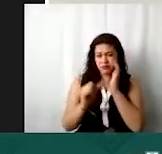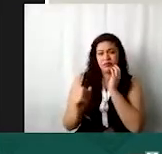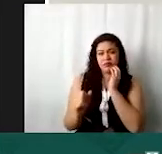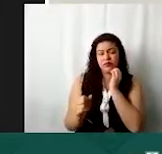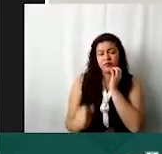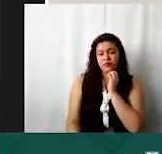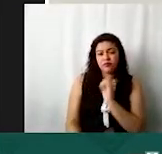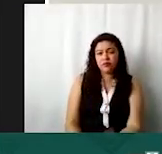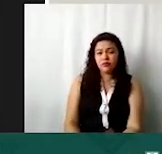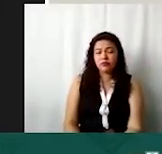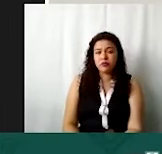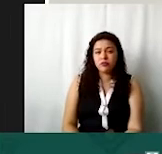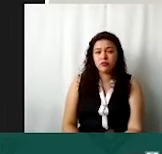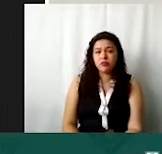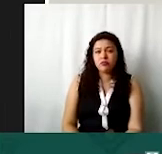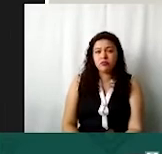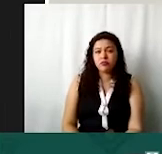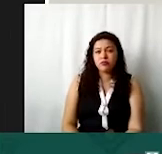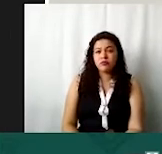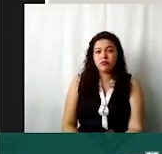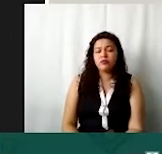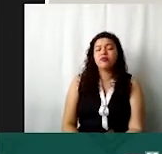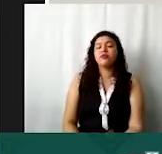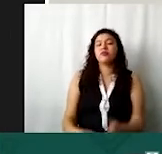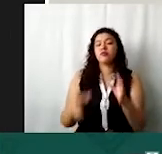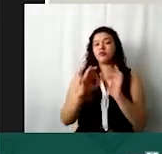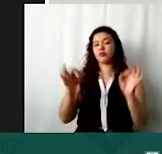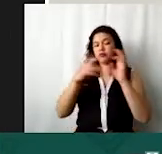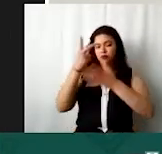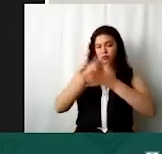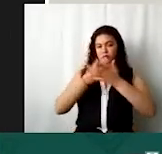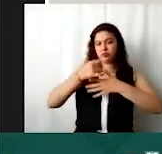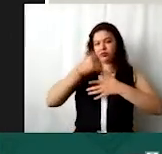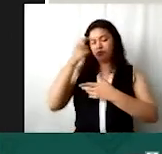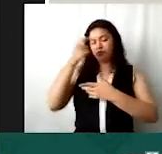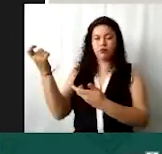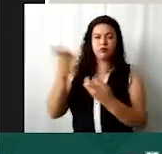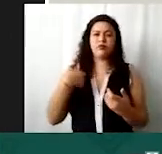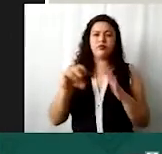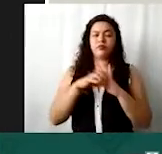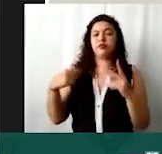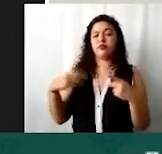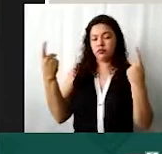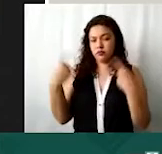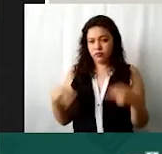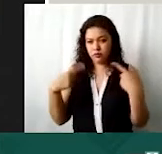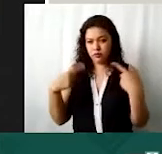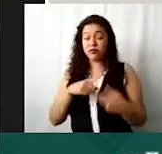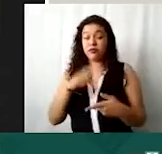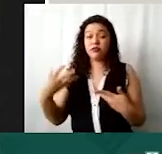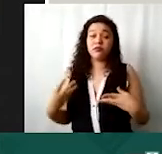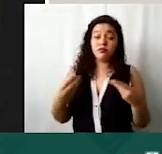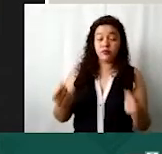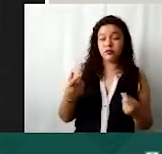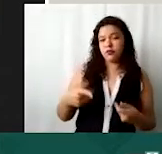listo y aquí es muy importante que en estos proyectos de financiamiento por ejemplo si yo metí ventas y voy a meter gastos estos